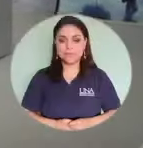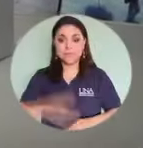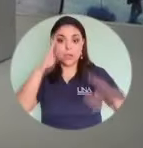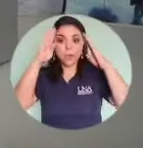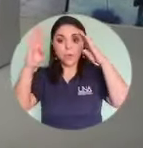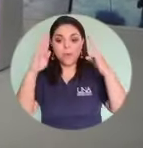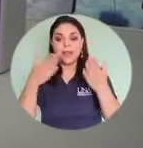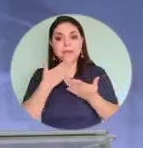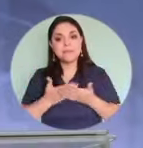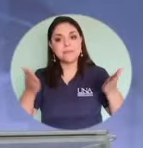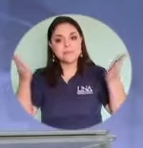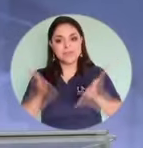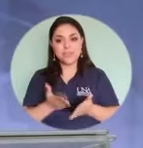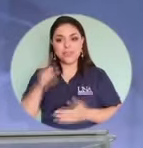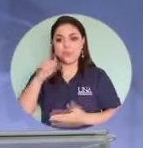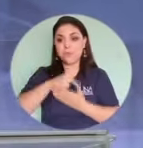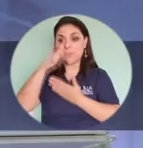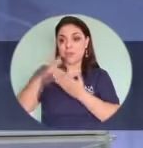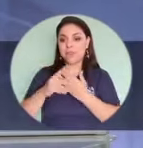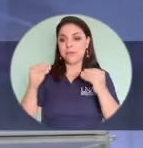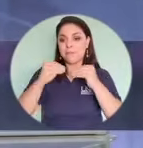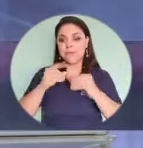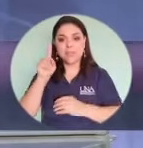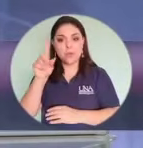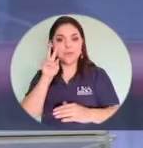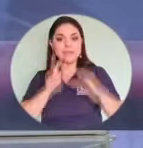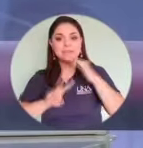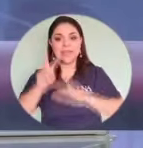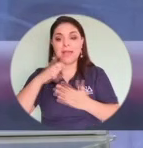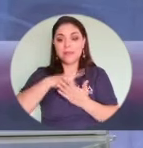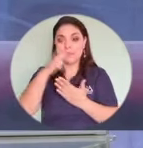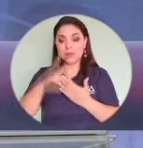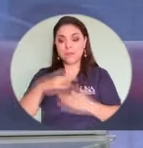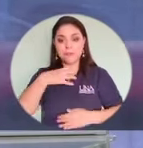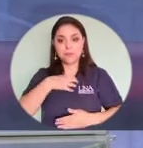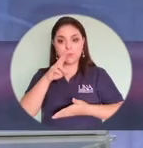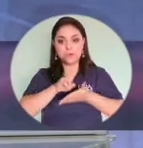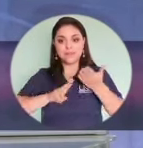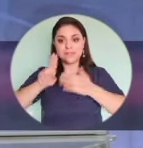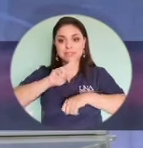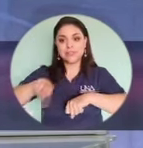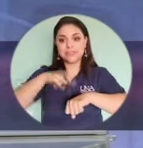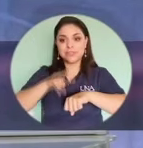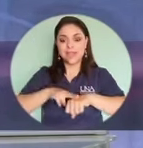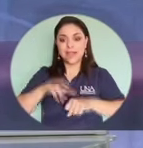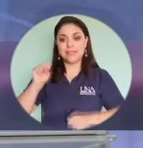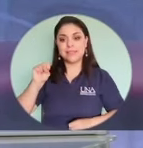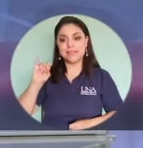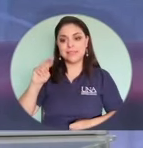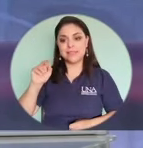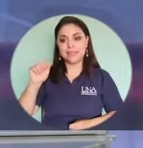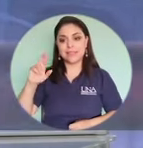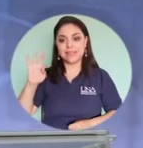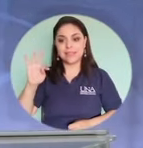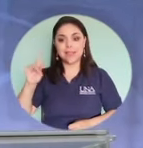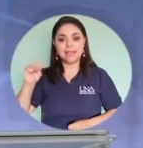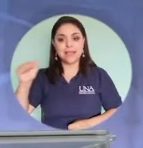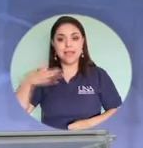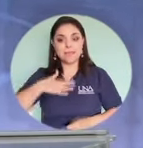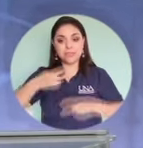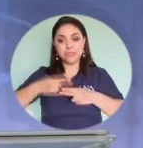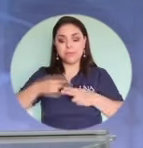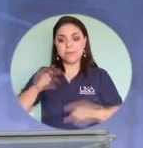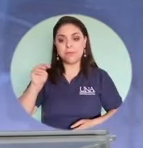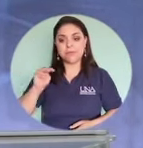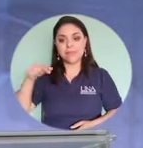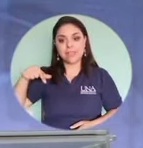Hola, tal? Bienvenidos a una edición más de Una Mirada, el programa de la Universidad Nacional y de SINAC-SA. Mi nombre es Maribel Quirozara y hoy